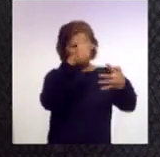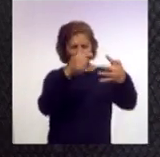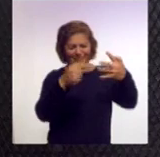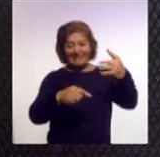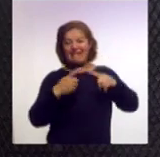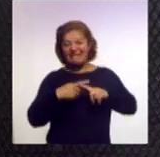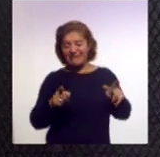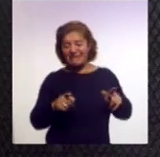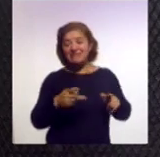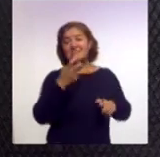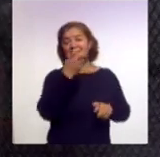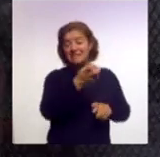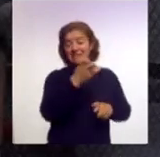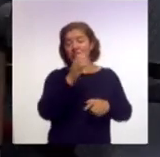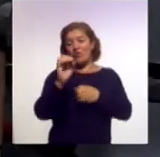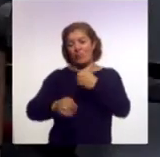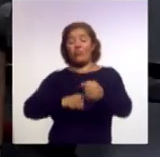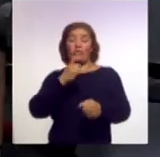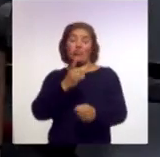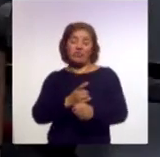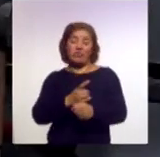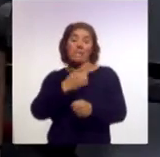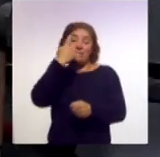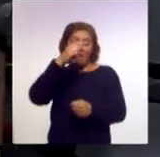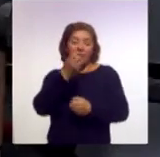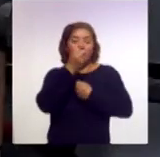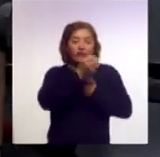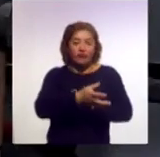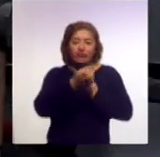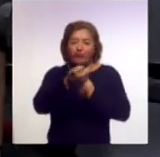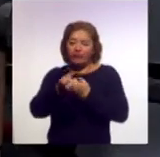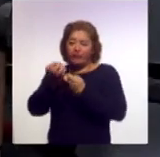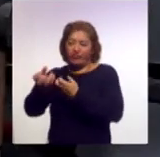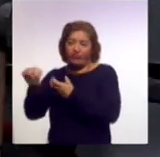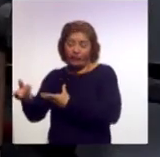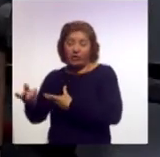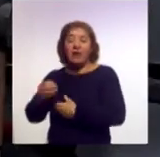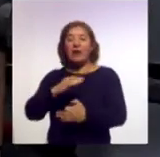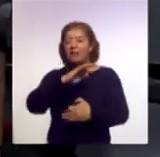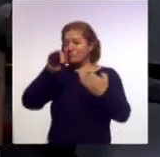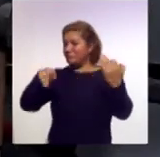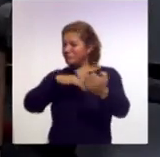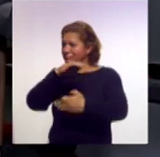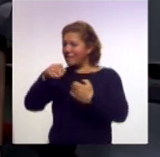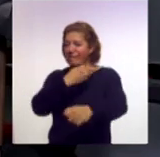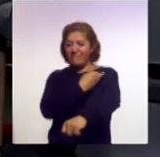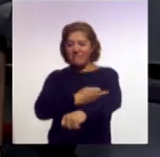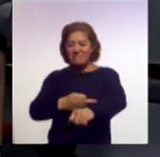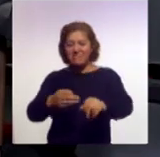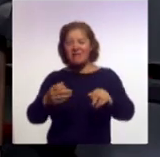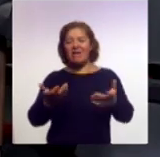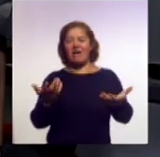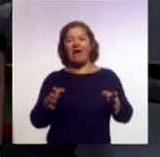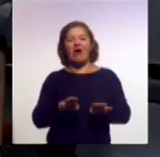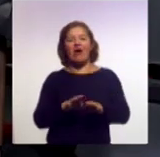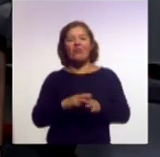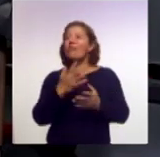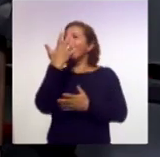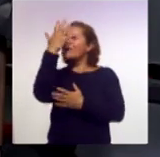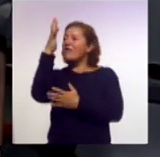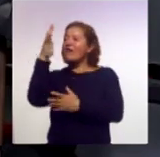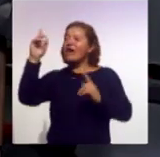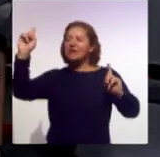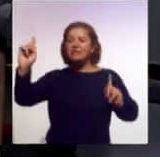oportunidad que tenemos queremos darle precisamente ese sentido de interacción con la familia, de contacto con la naturaleza,